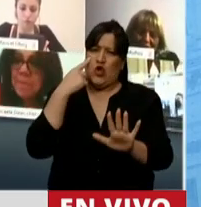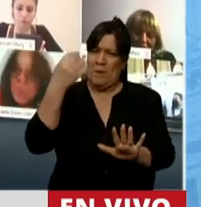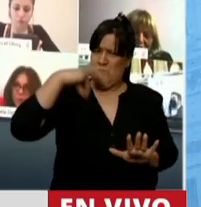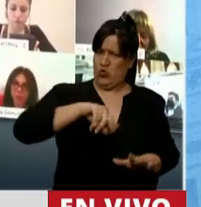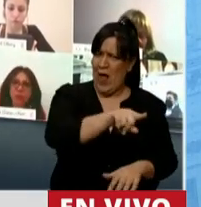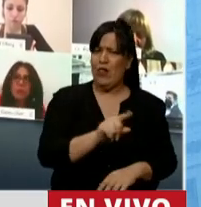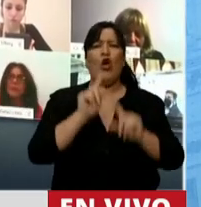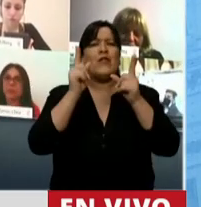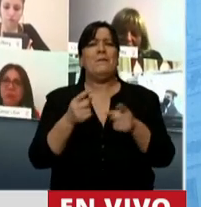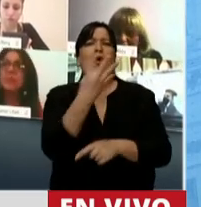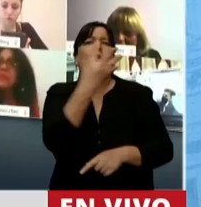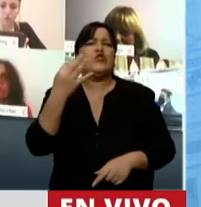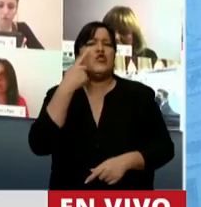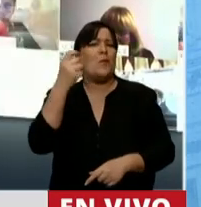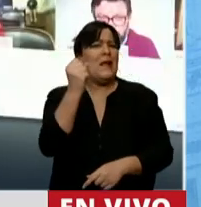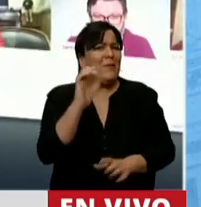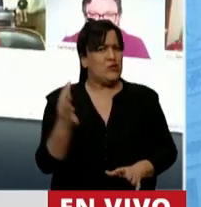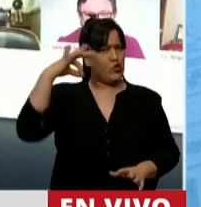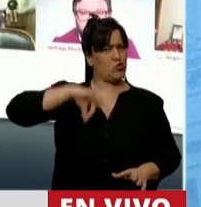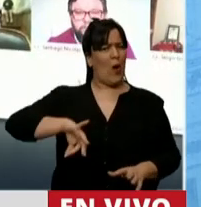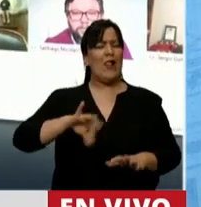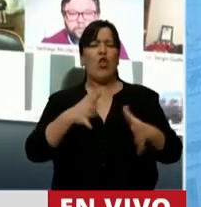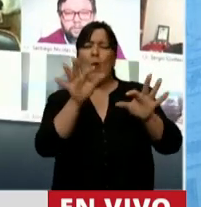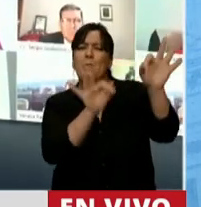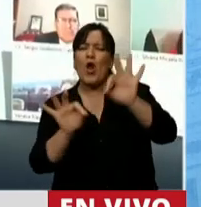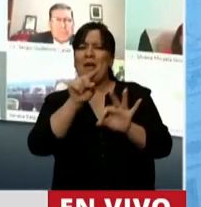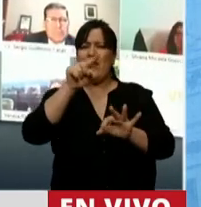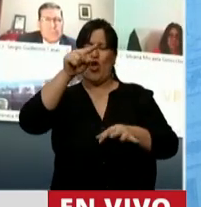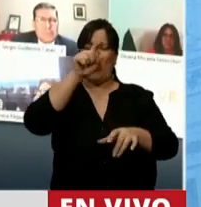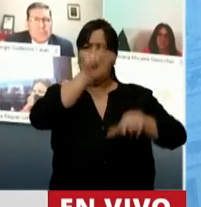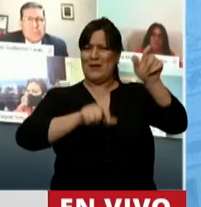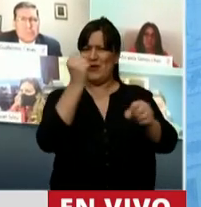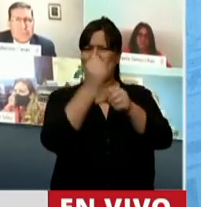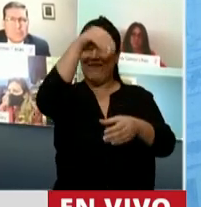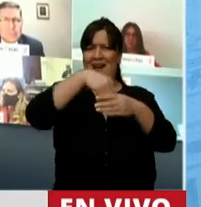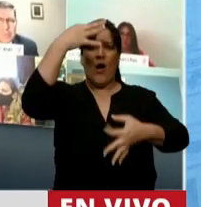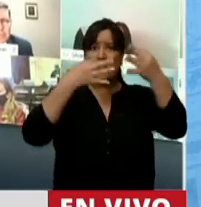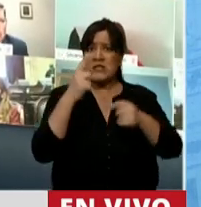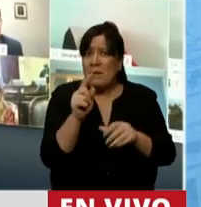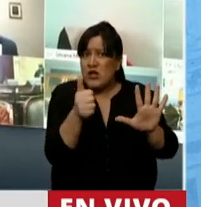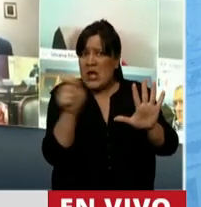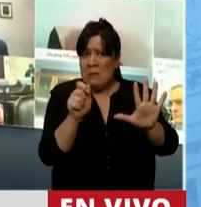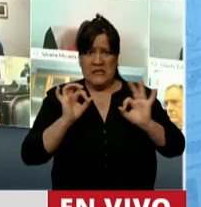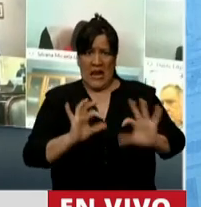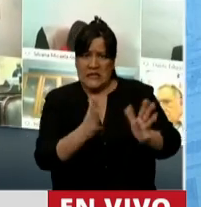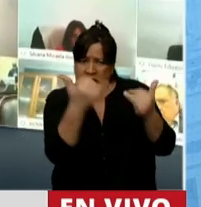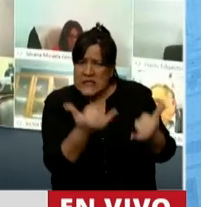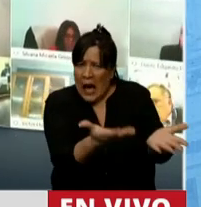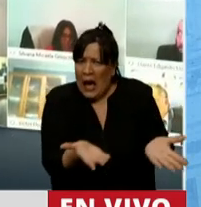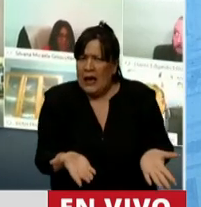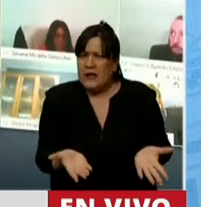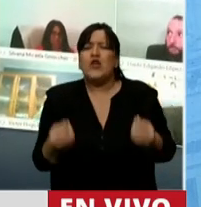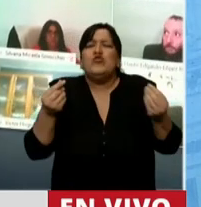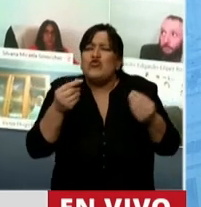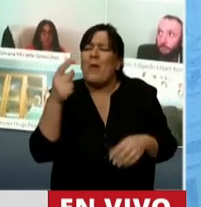.000 pesos que se dieron como sueldo promedio en la justicia que está de licencia hace 6 meses, yo pensaba en los que